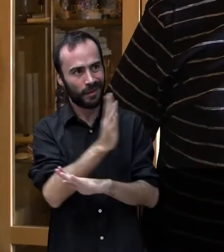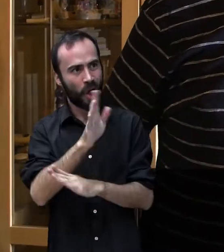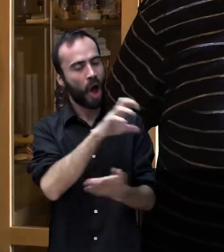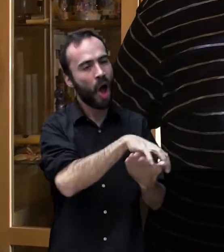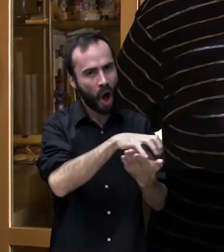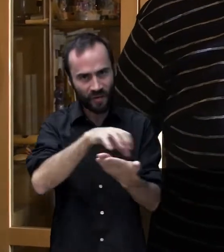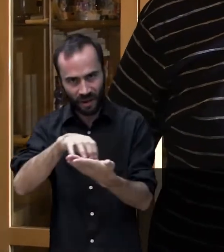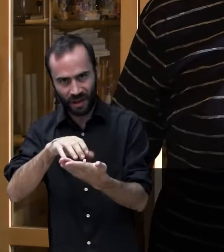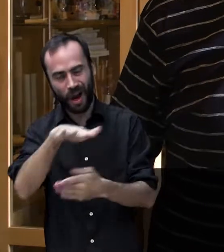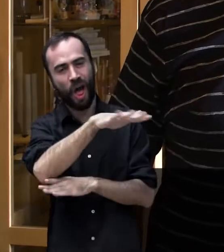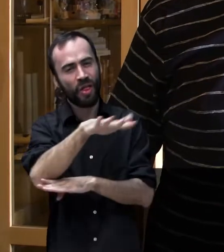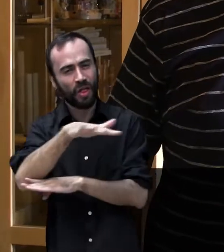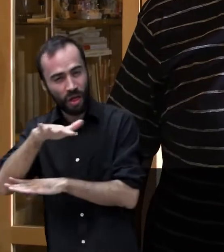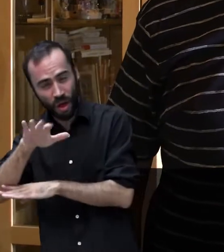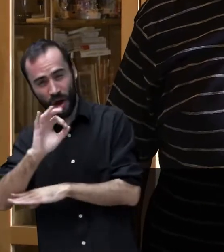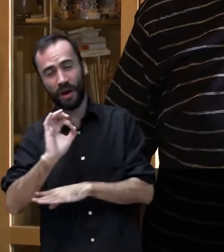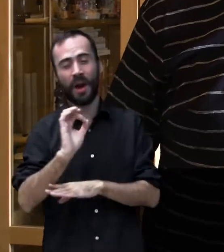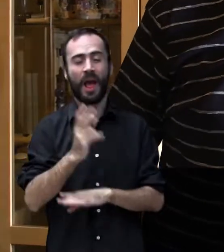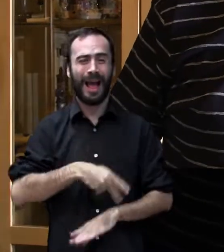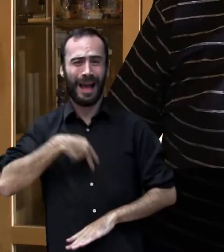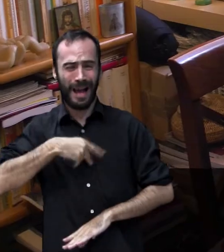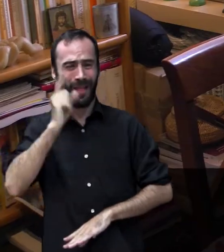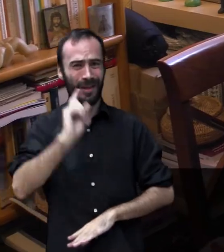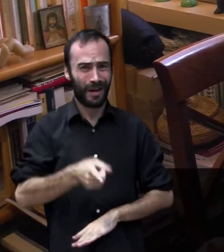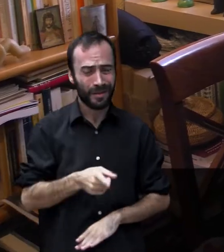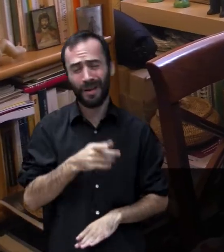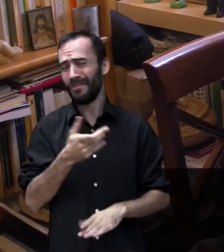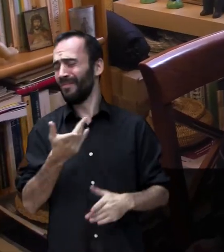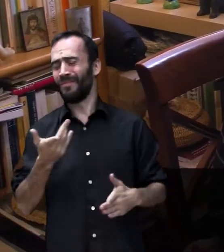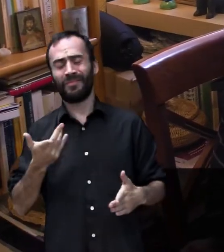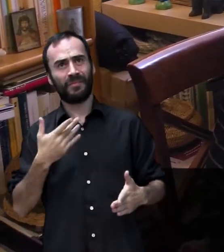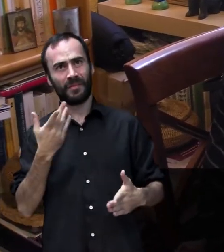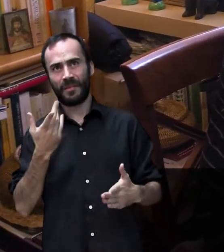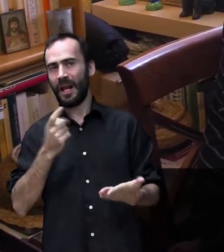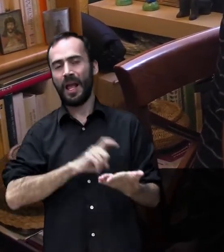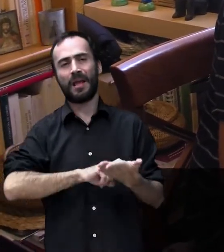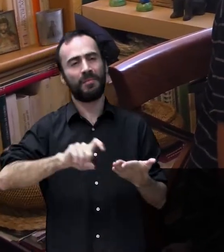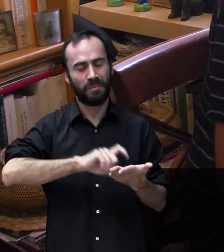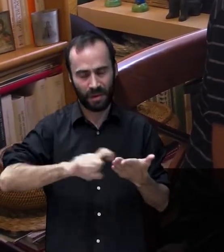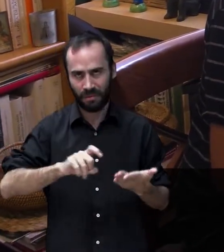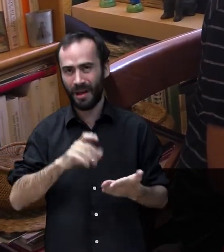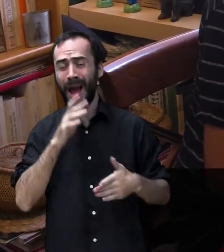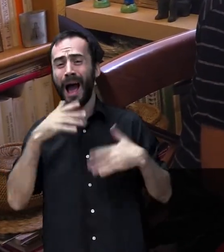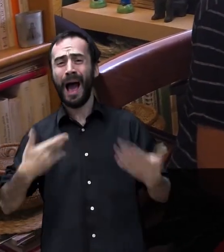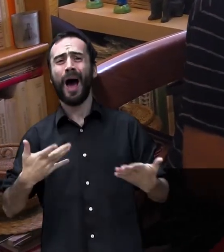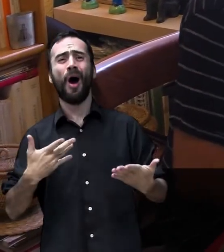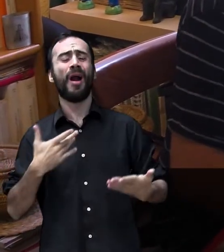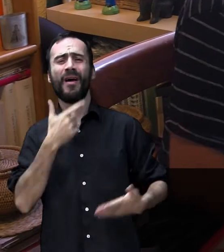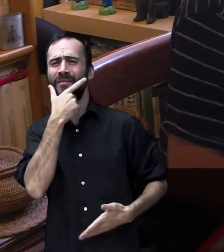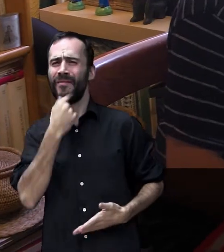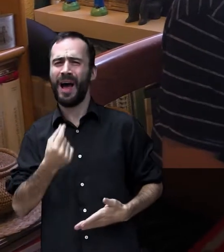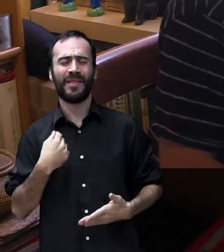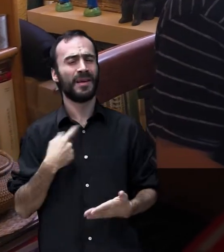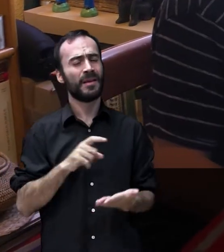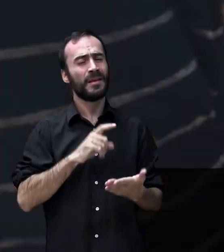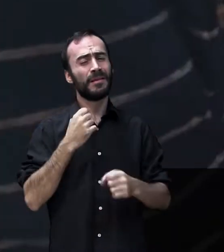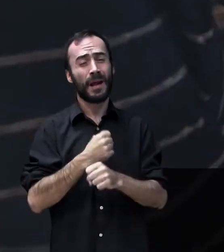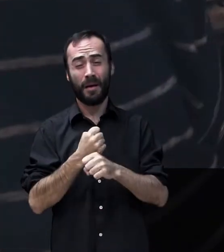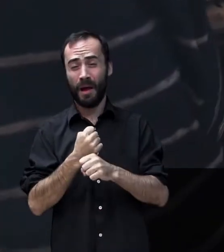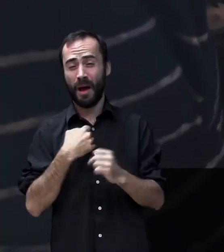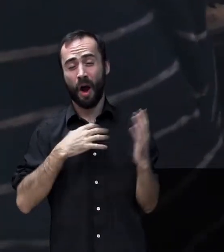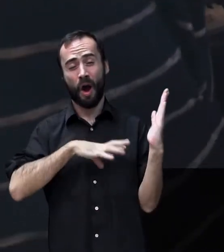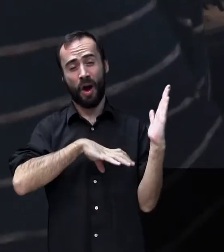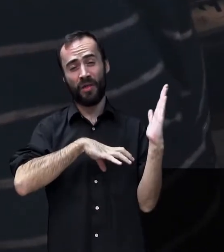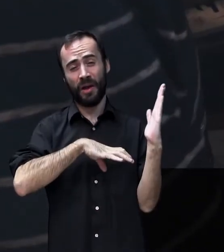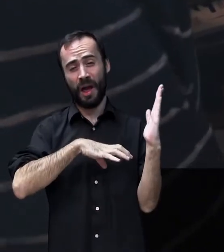a mandar toda la documentación, imprimirla, etcétera, etcétera. Ahora, desde el puesto de trabajo, desde el ordenador directamente,